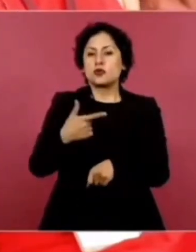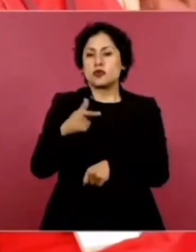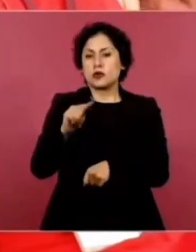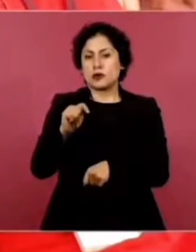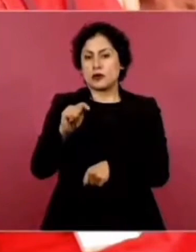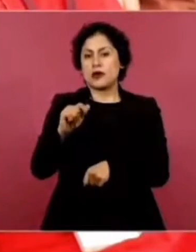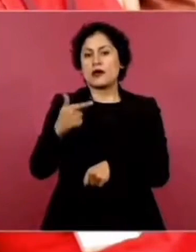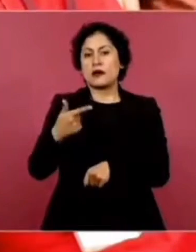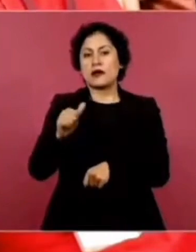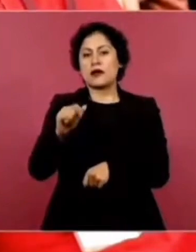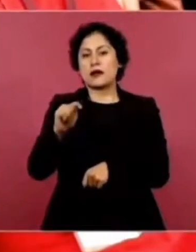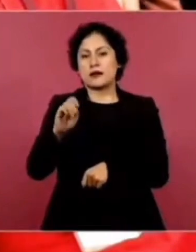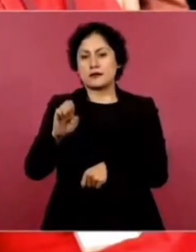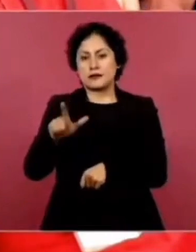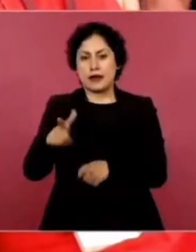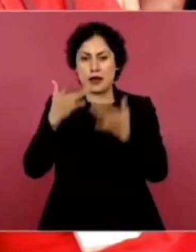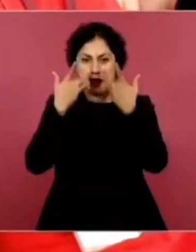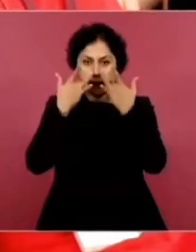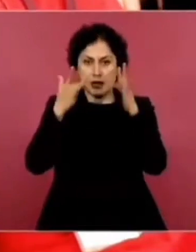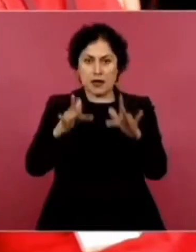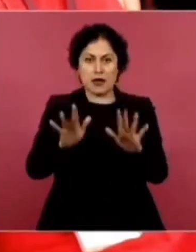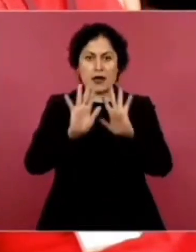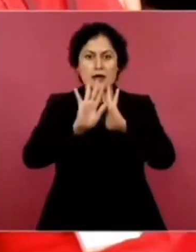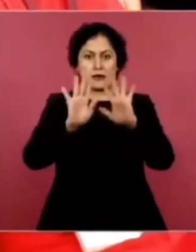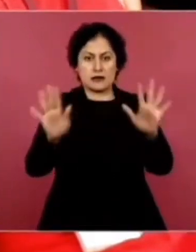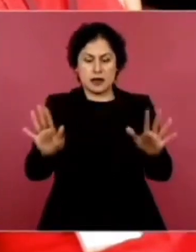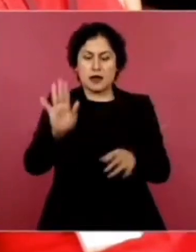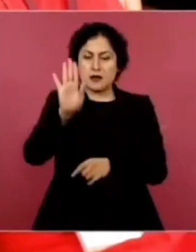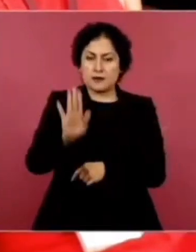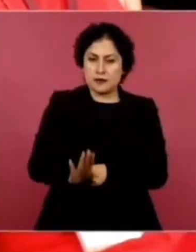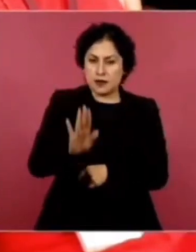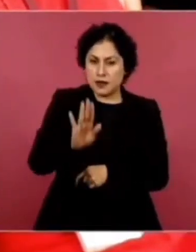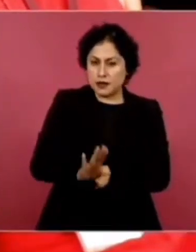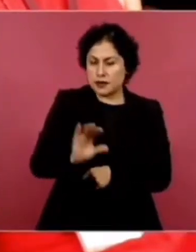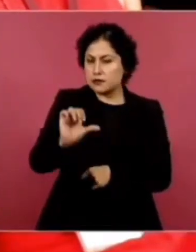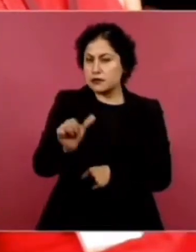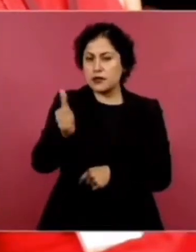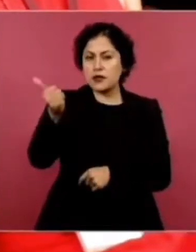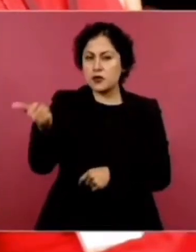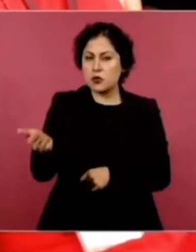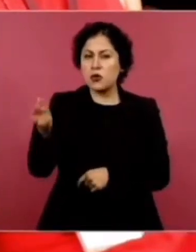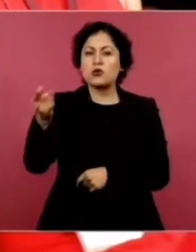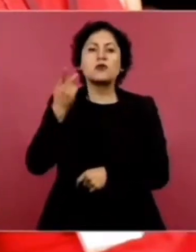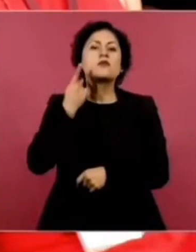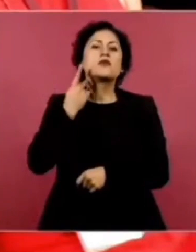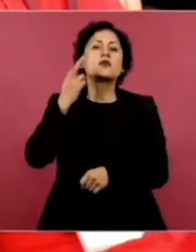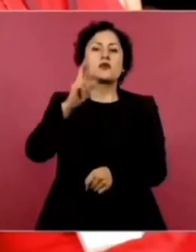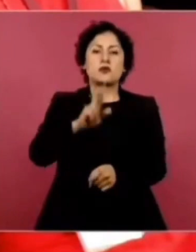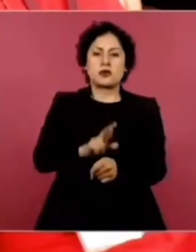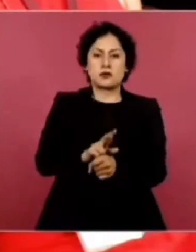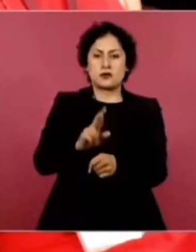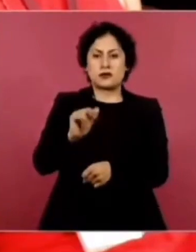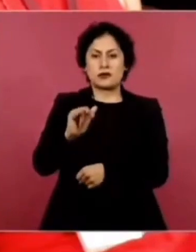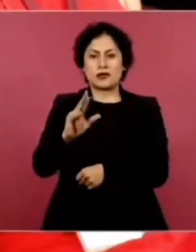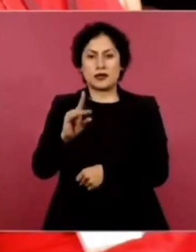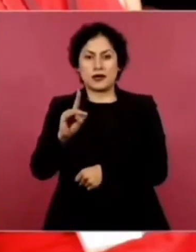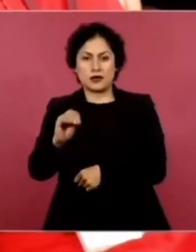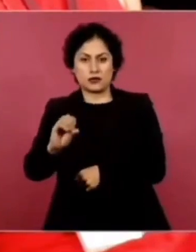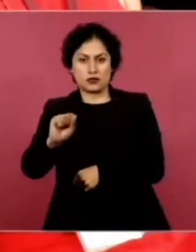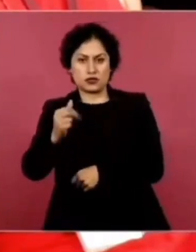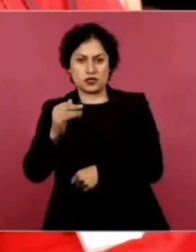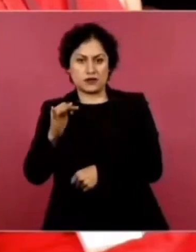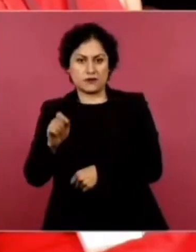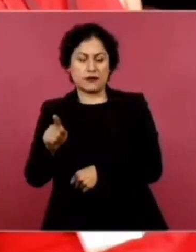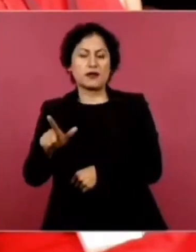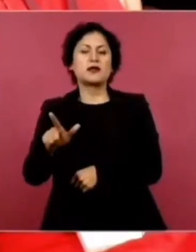ya renunció a cargo. Al parecer creo que el procurador del consumidor, Ricardo Sifil, ya el día tres